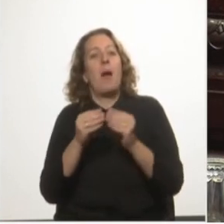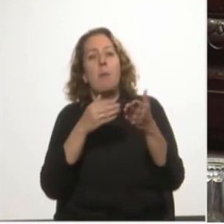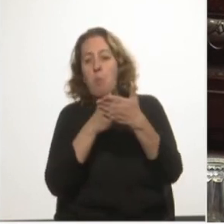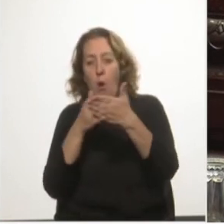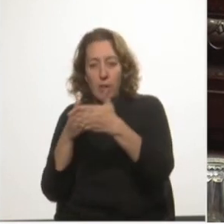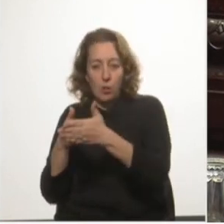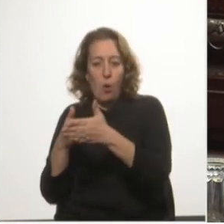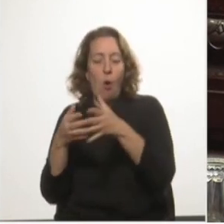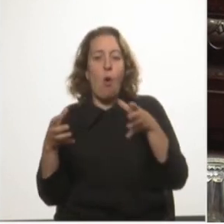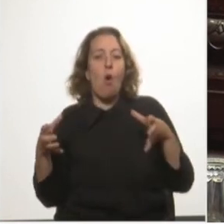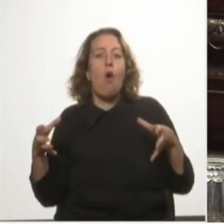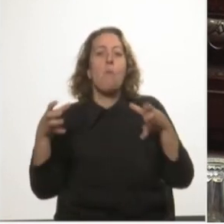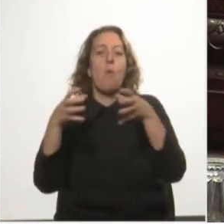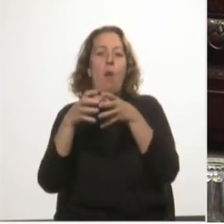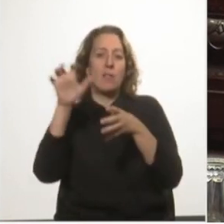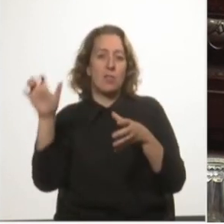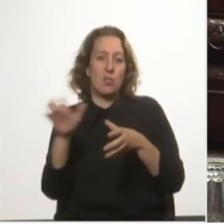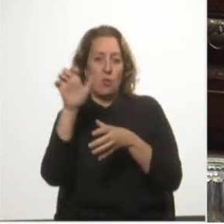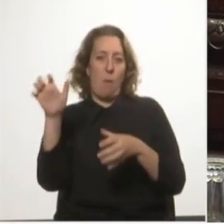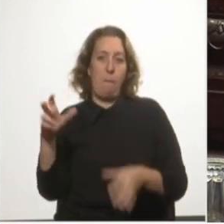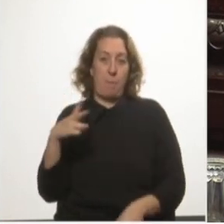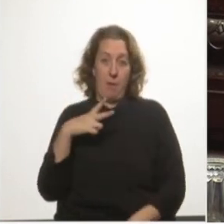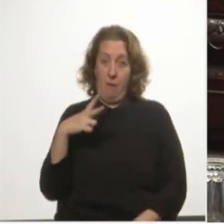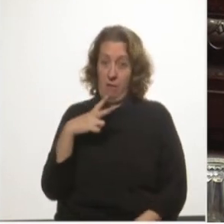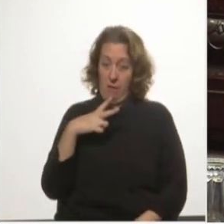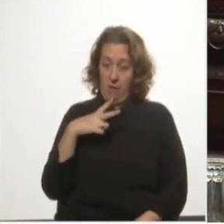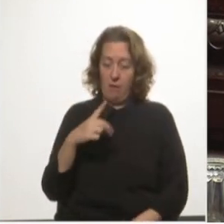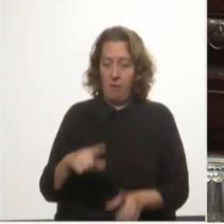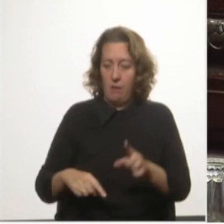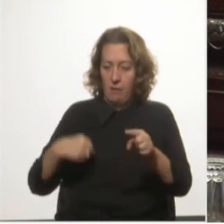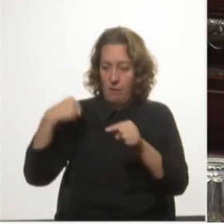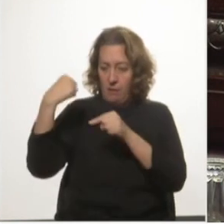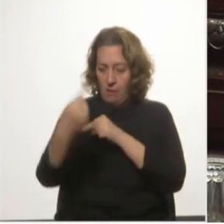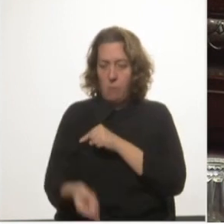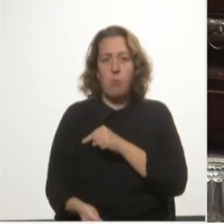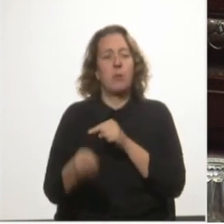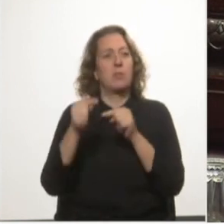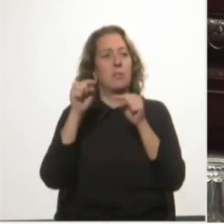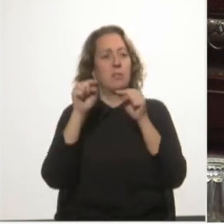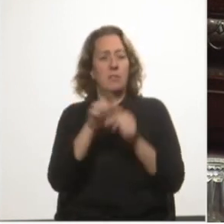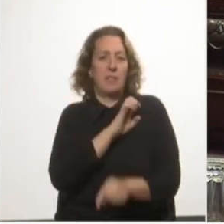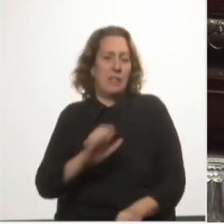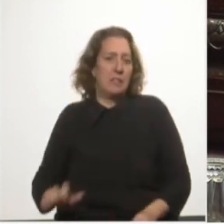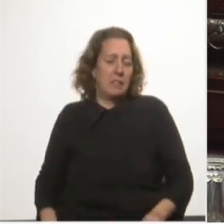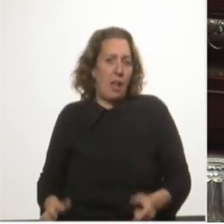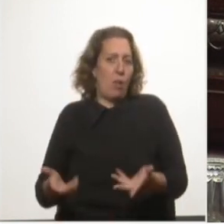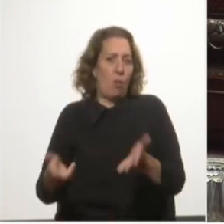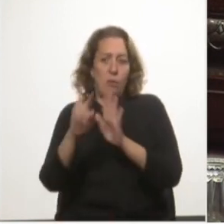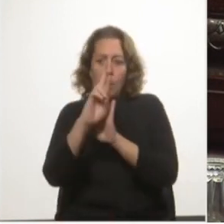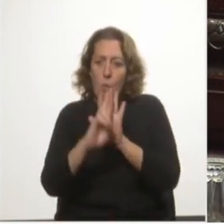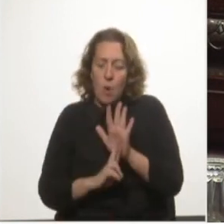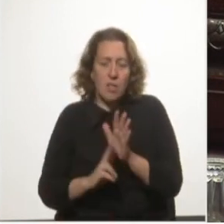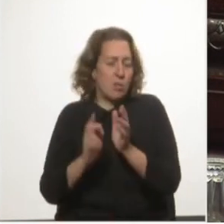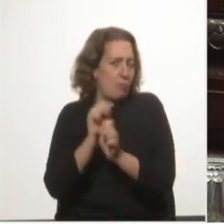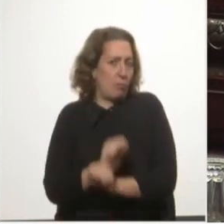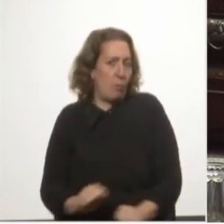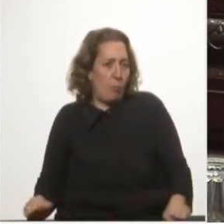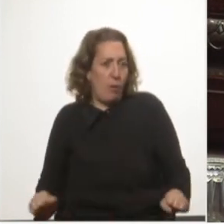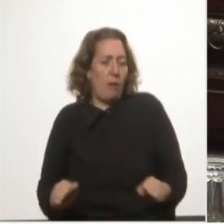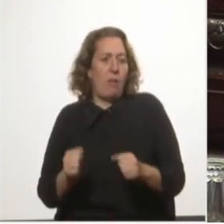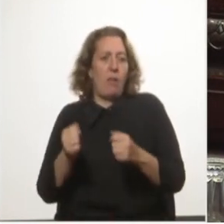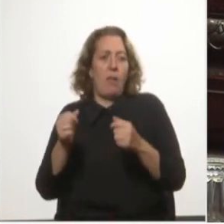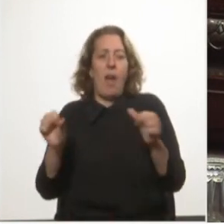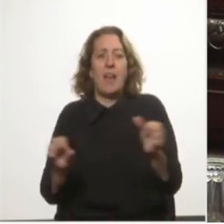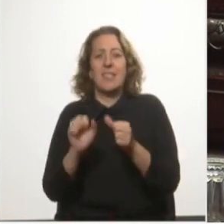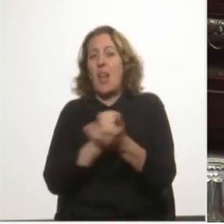privada, hacerlo atando de pies y manos al Estado en sus posibilidades de regulación y hacerlo